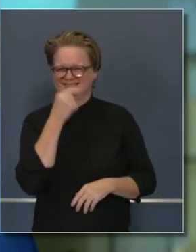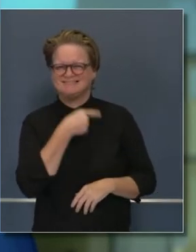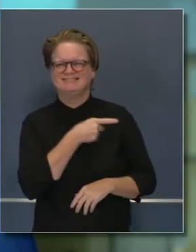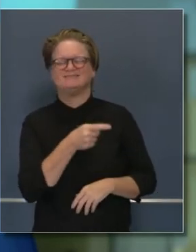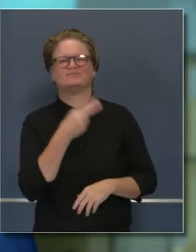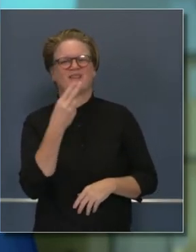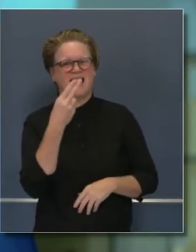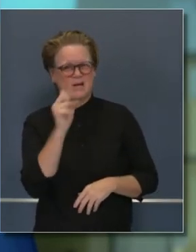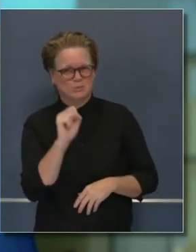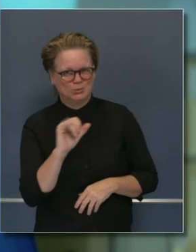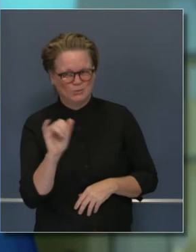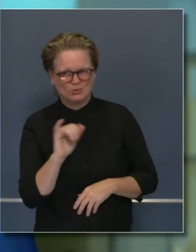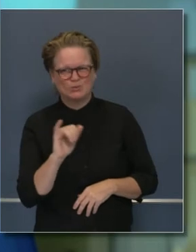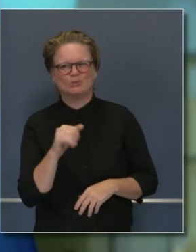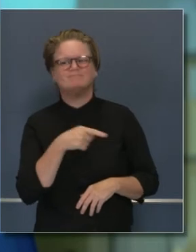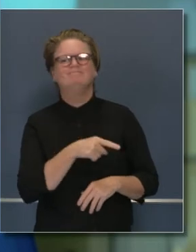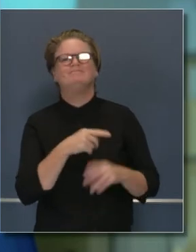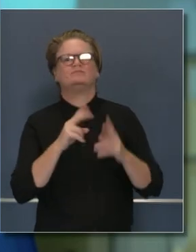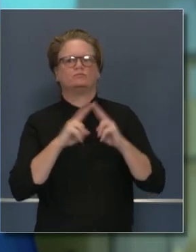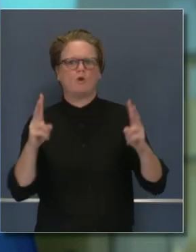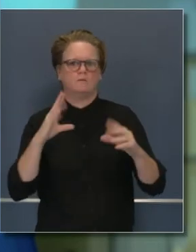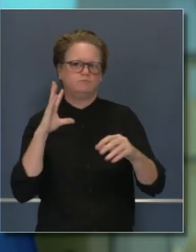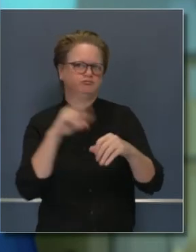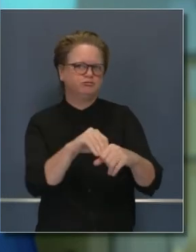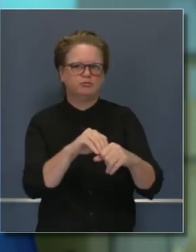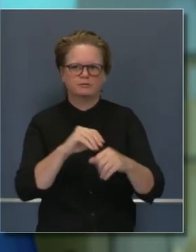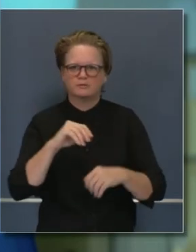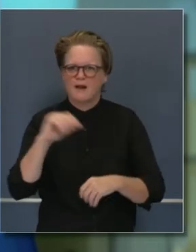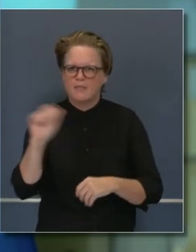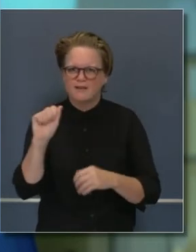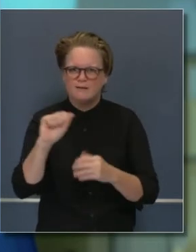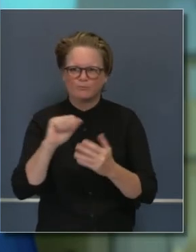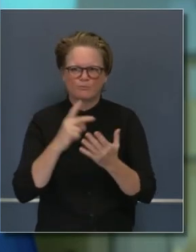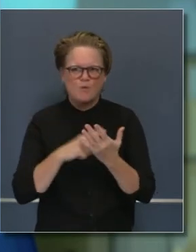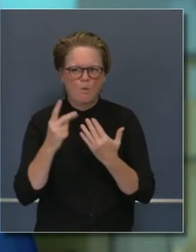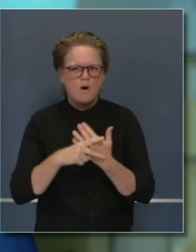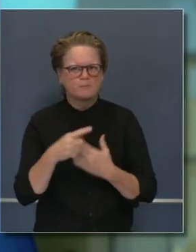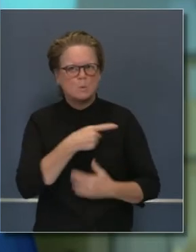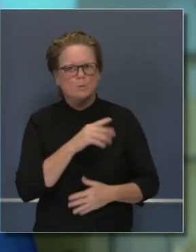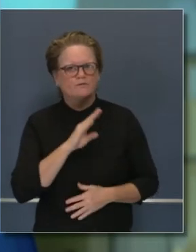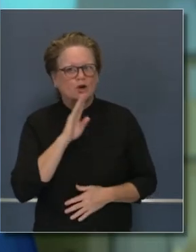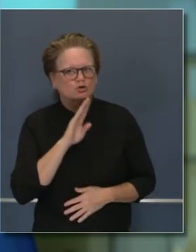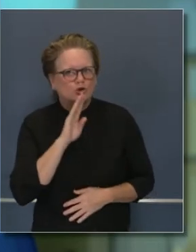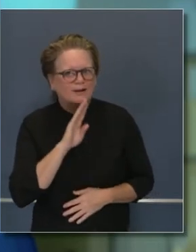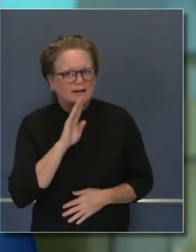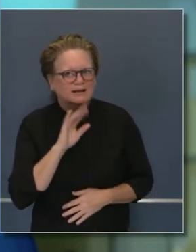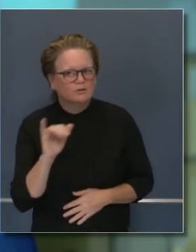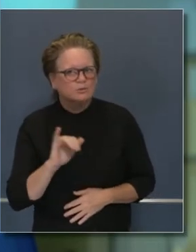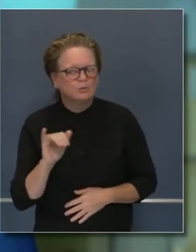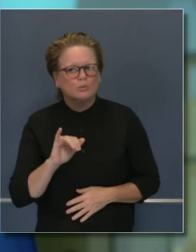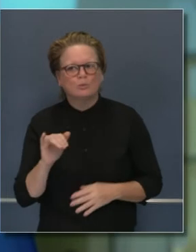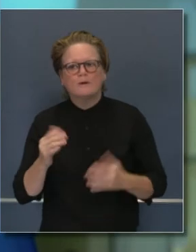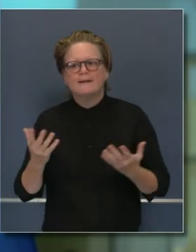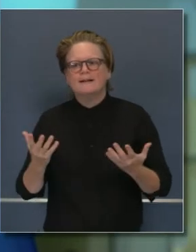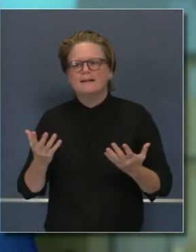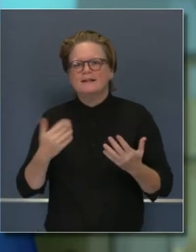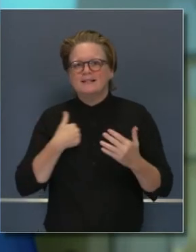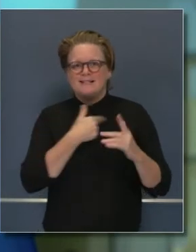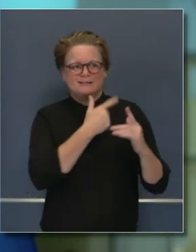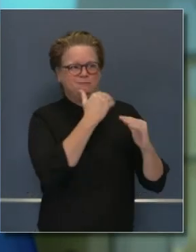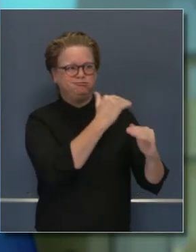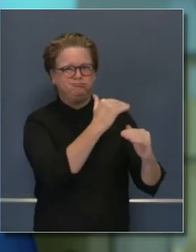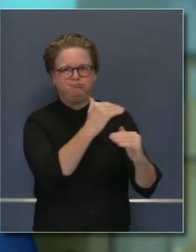estar en la prepa y otros que son muy activos en deportes y muchos otros deportes de equipos que se han visto